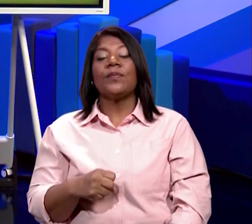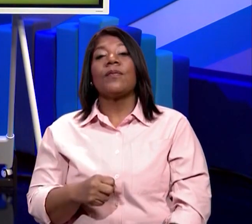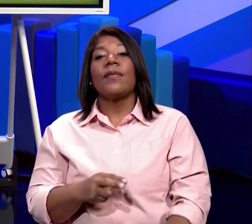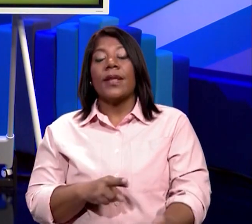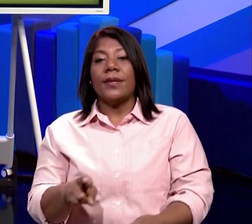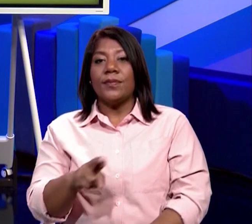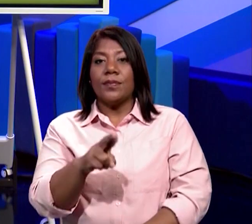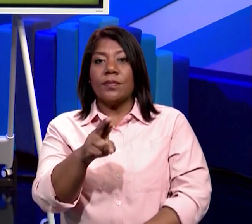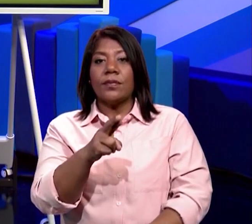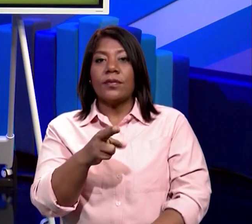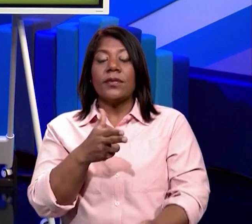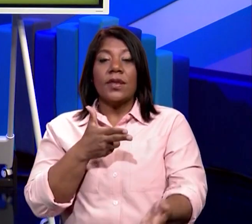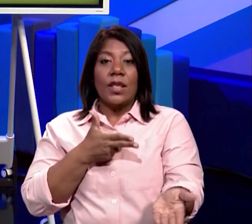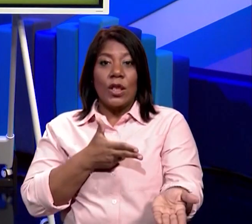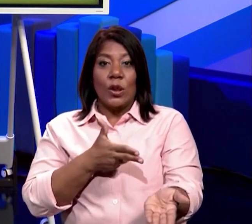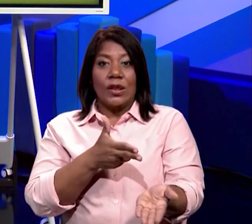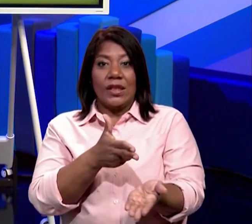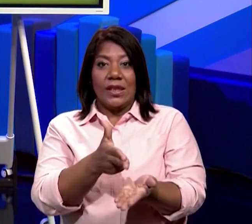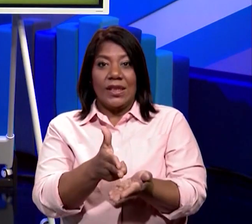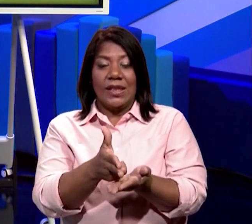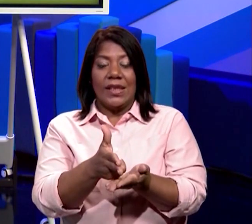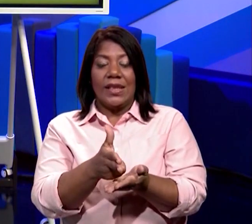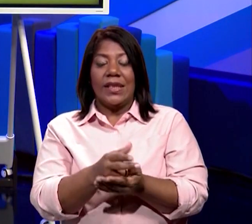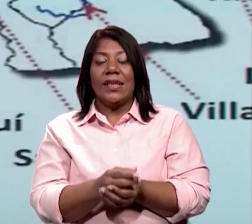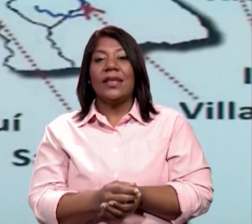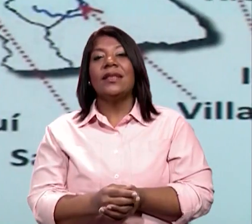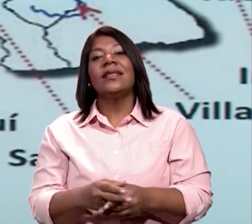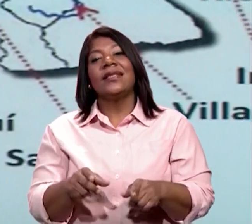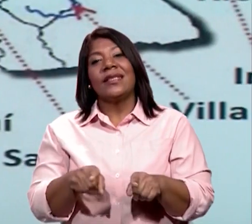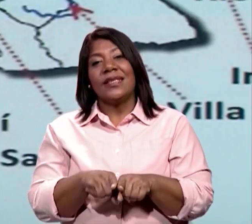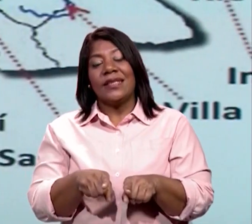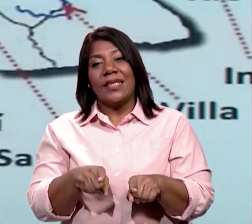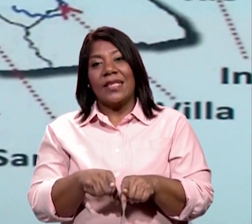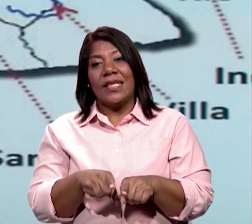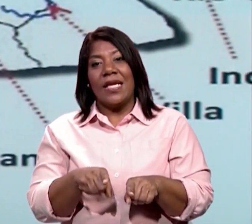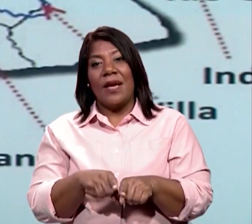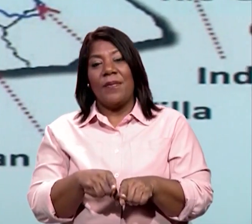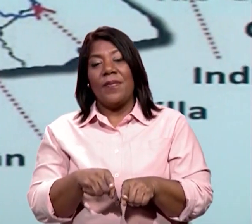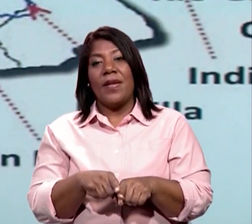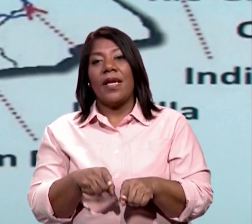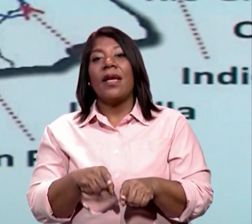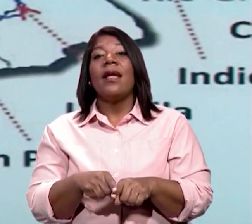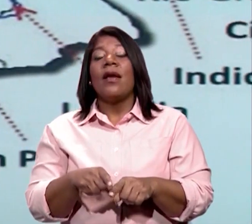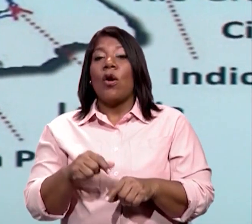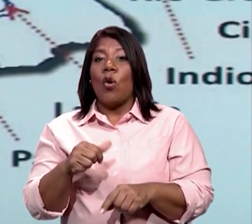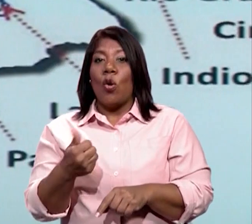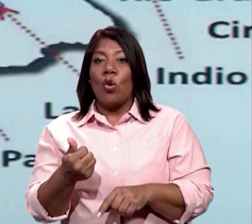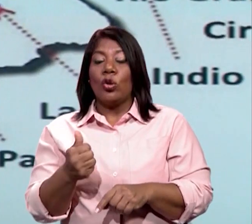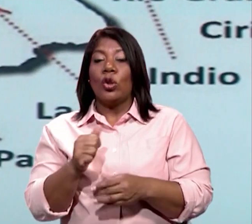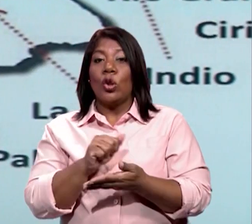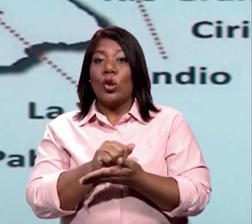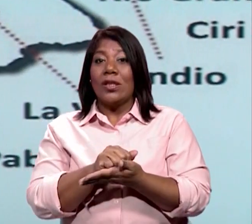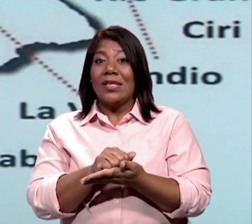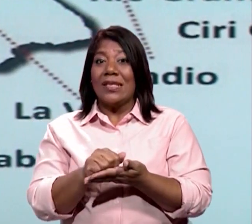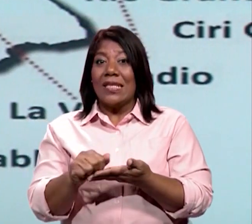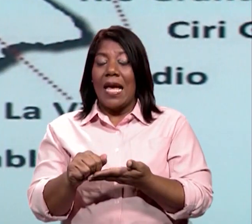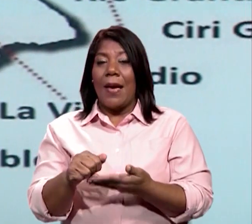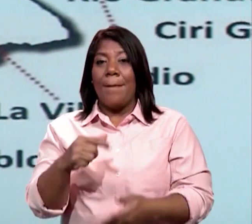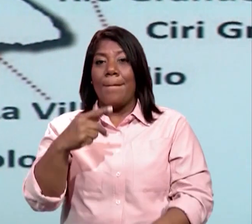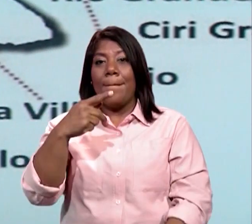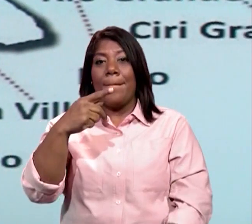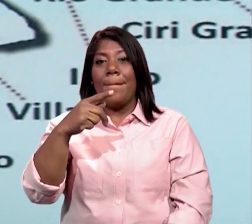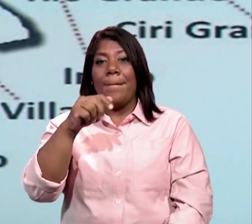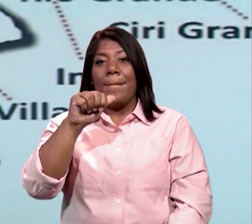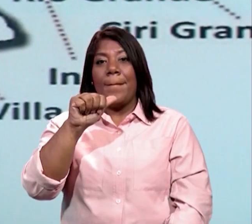el río Chiriquí. Tenemos el río San Pablo. Aquí